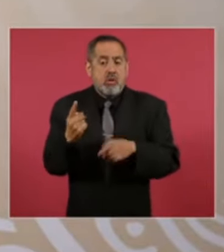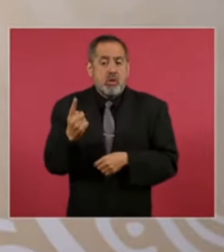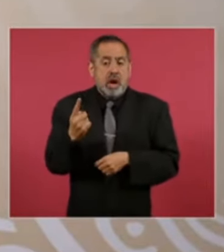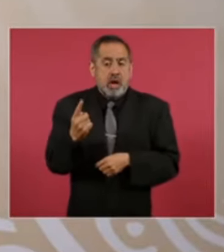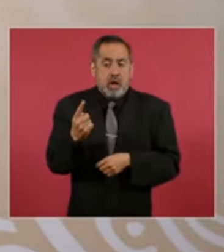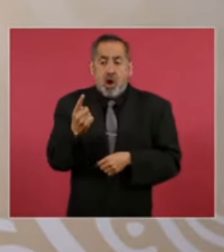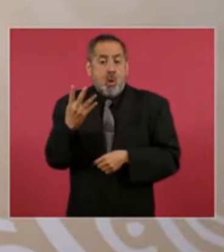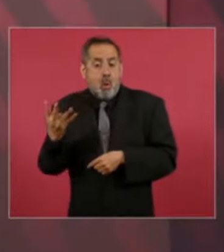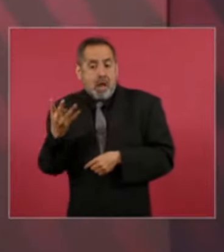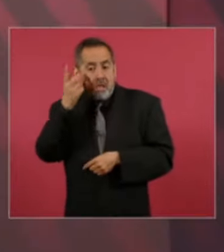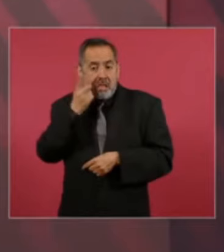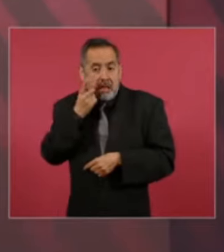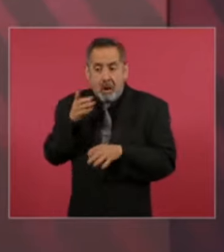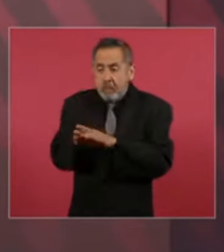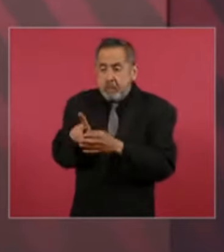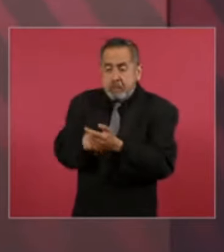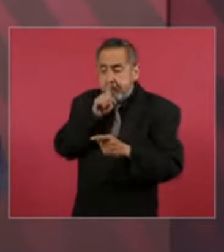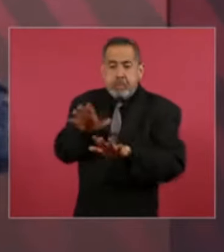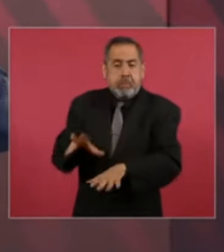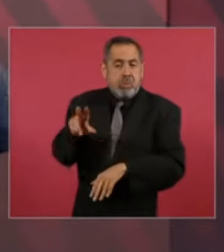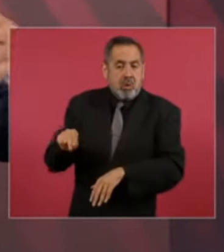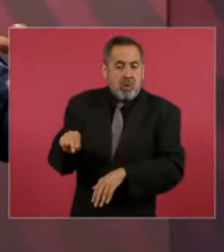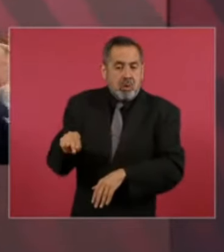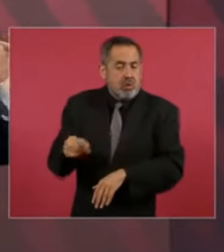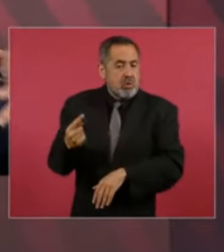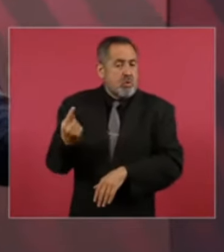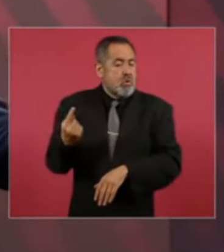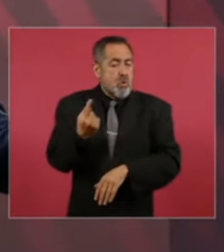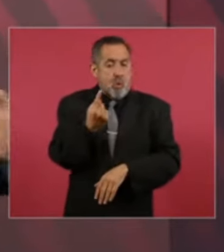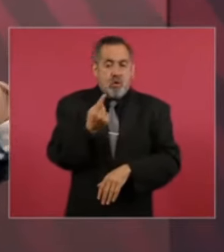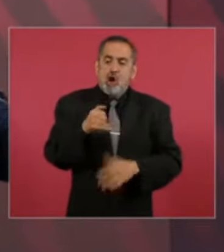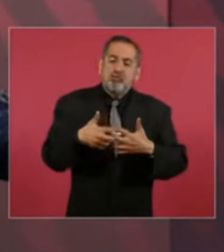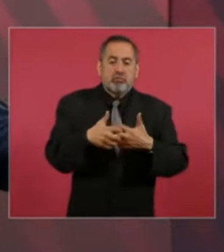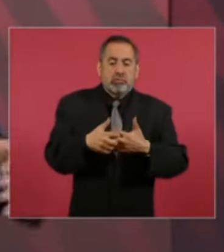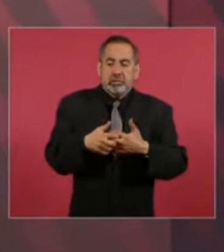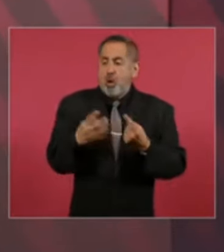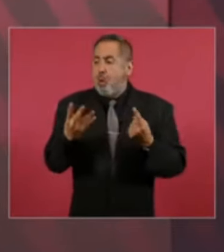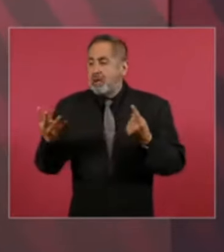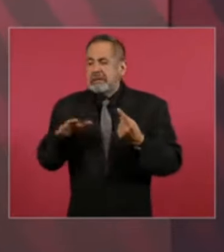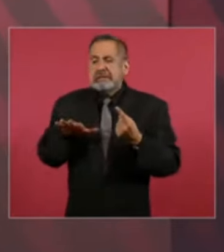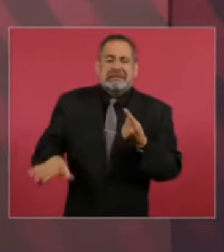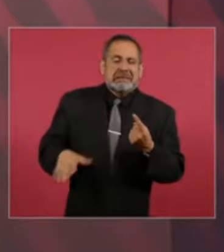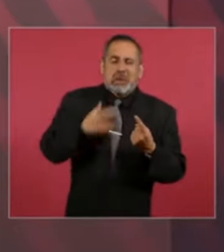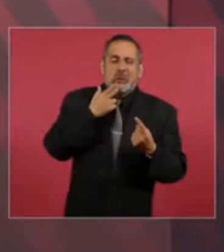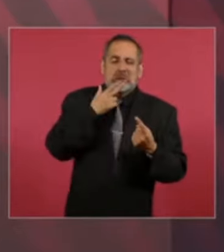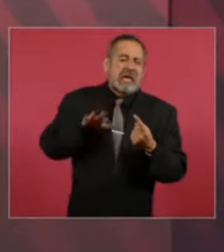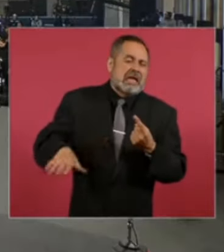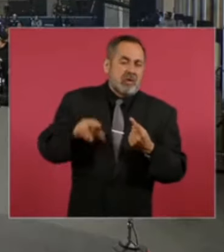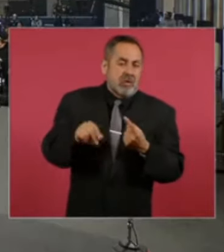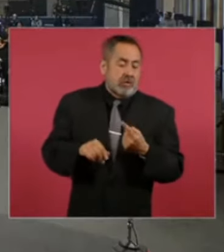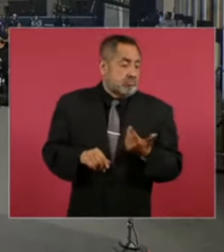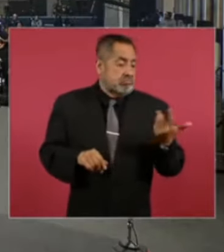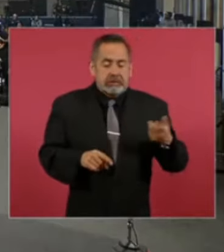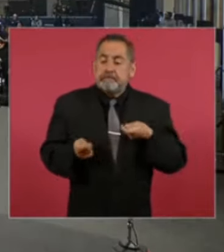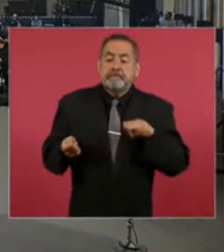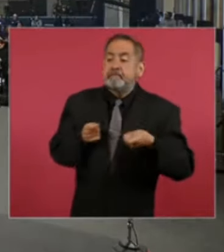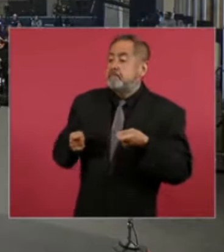Constitución. E inclusive también para que todos los jueces, magistrados, consejeros